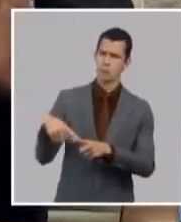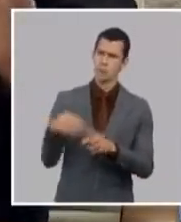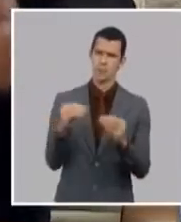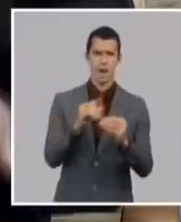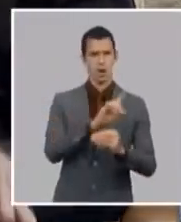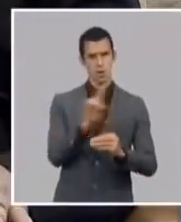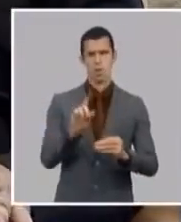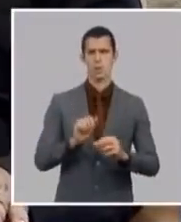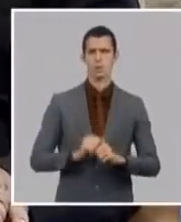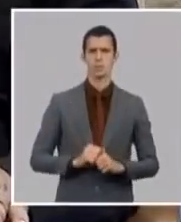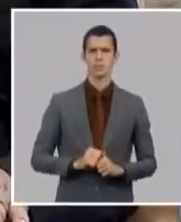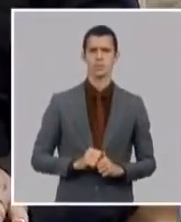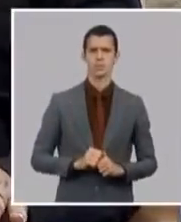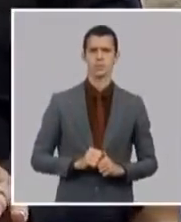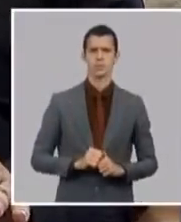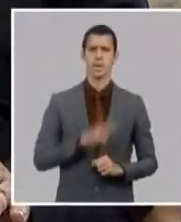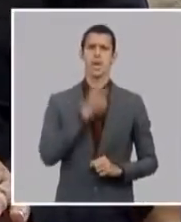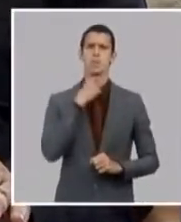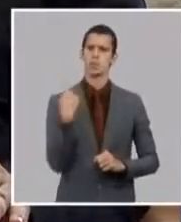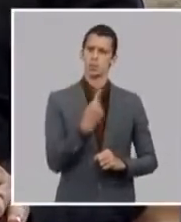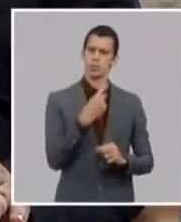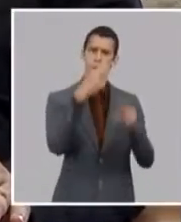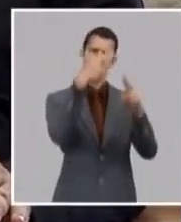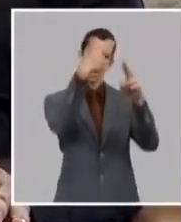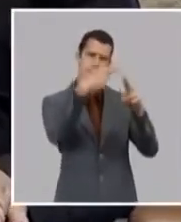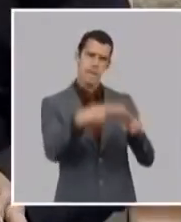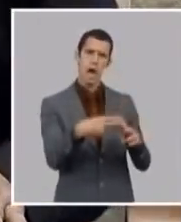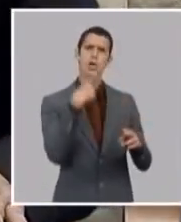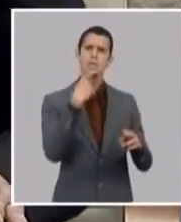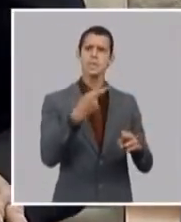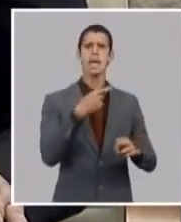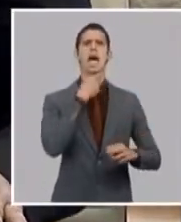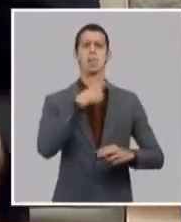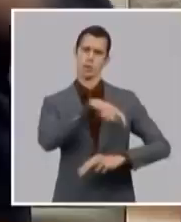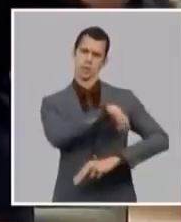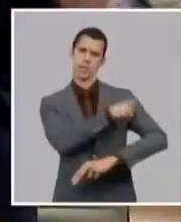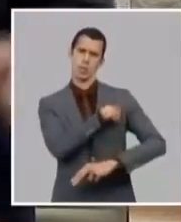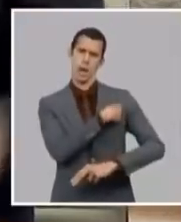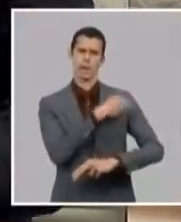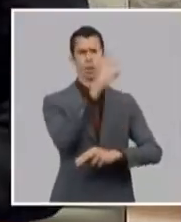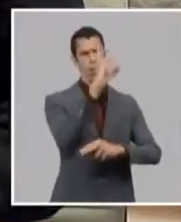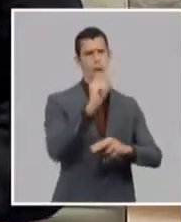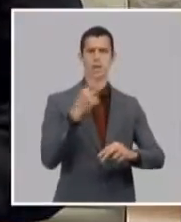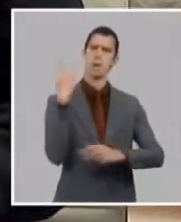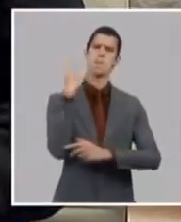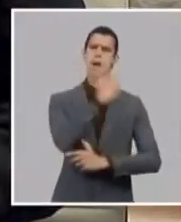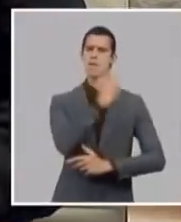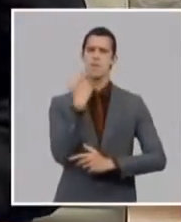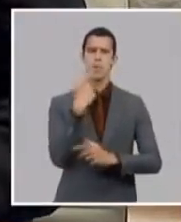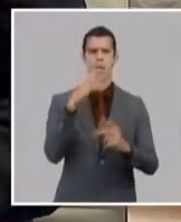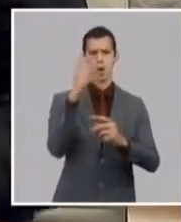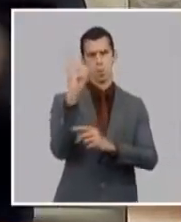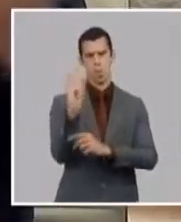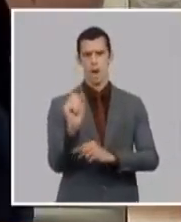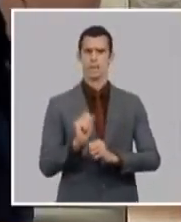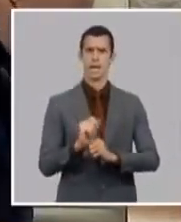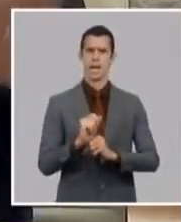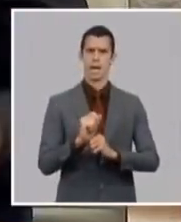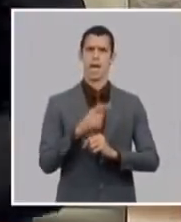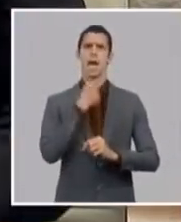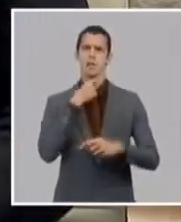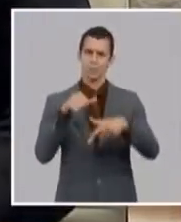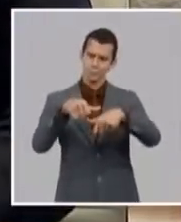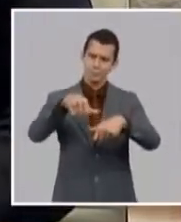regulación que dice usted puede traer tantos desodorantes tanto como perfume o tantas pastas de dientes por